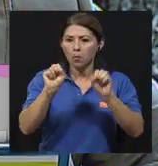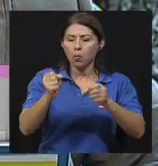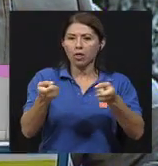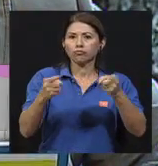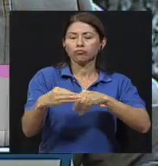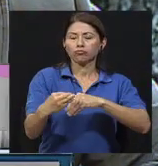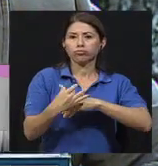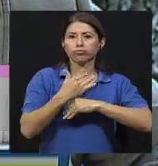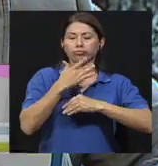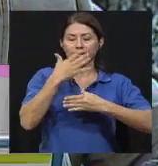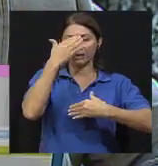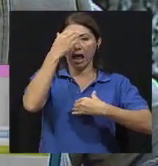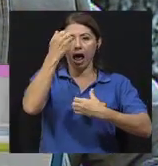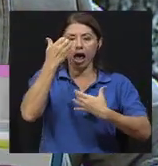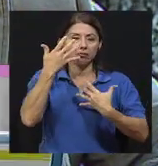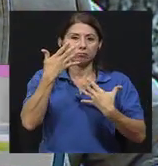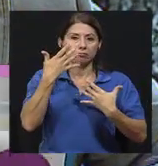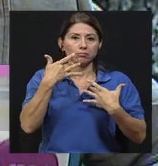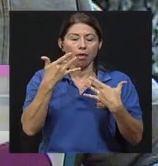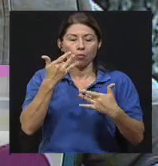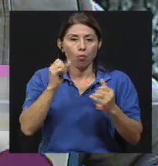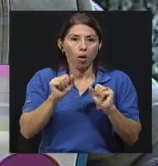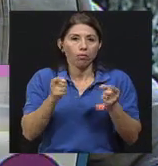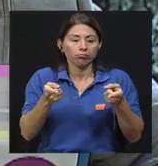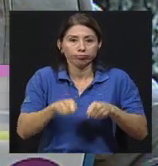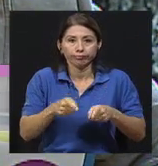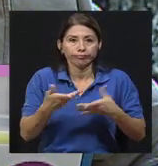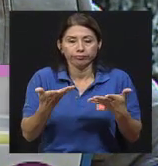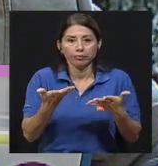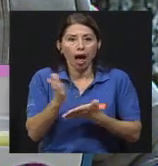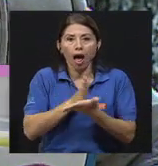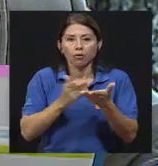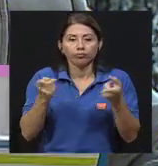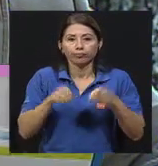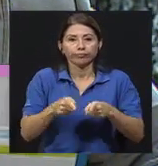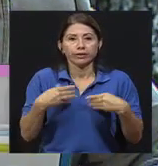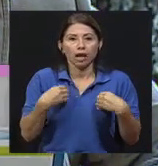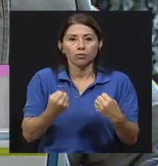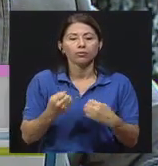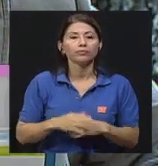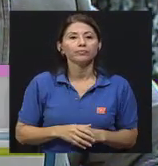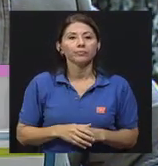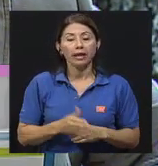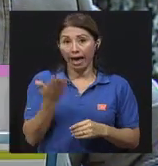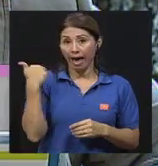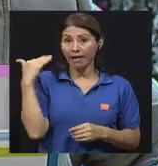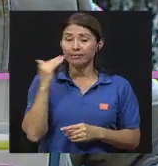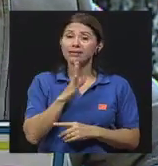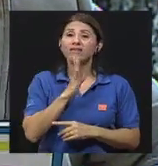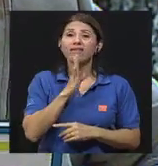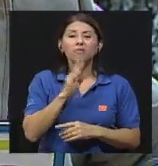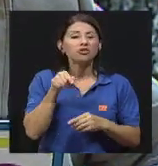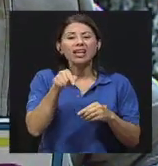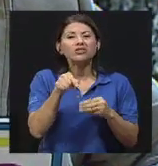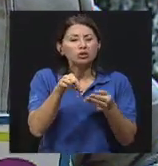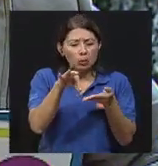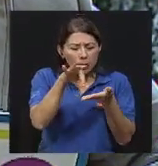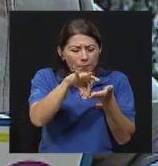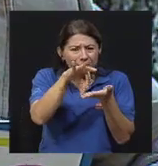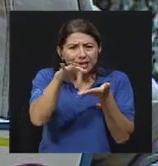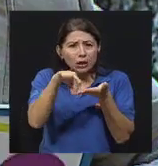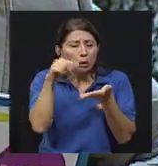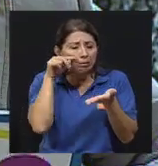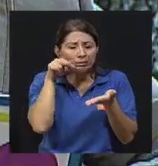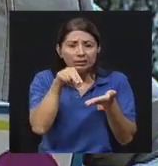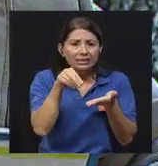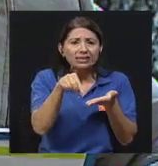en el bloque anterior conversábamos acerca de cómo estos microorganismos están insertos en los